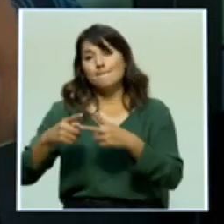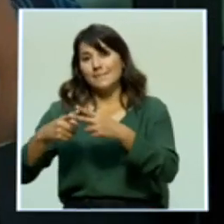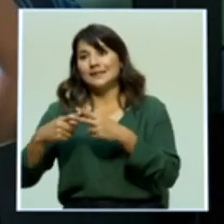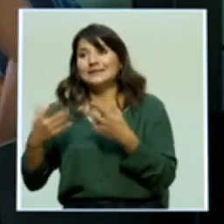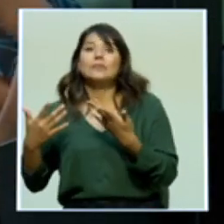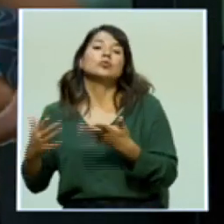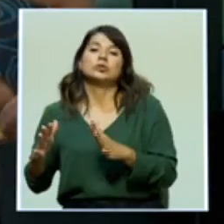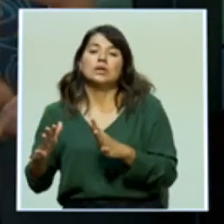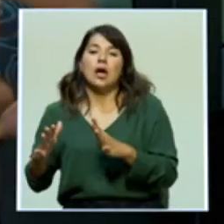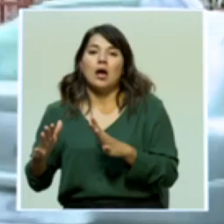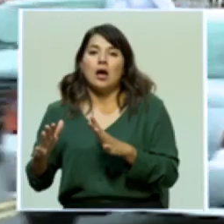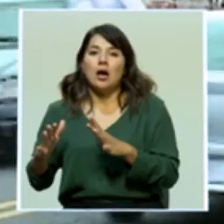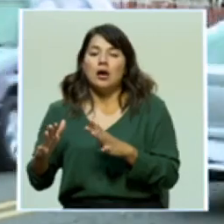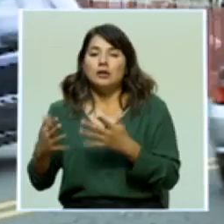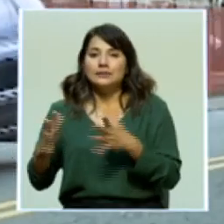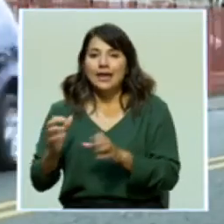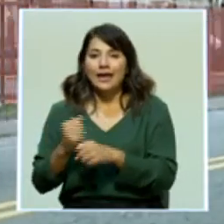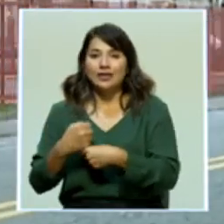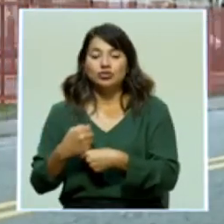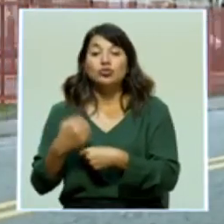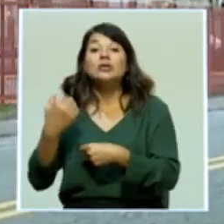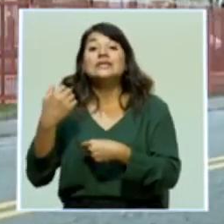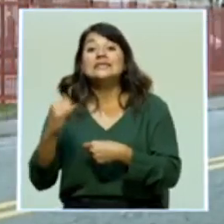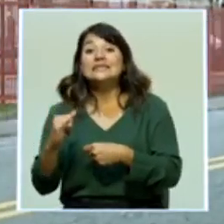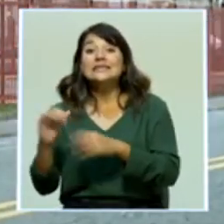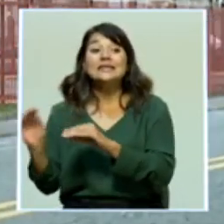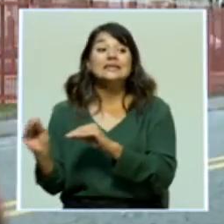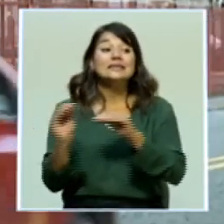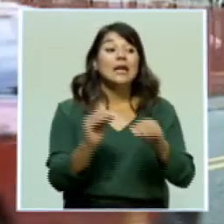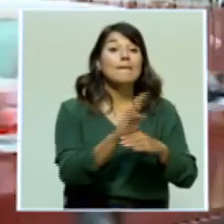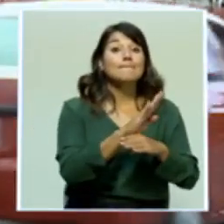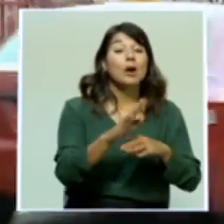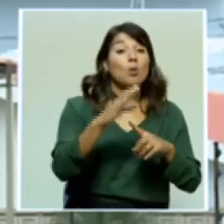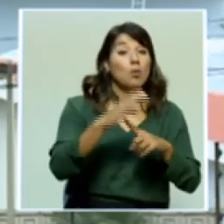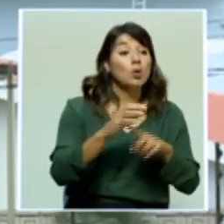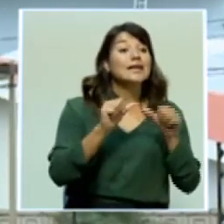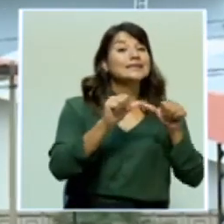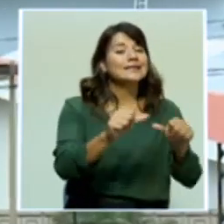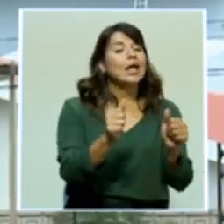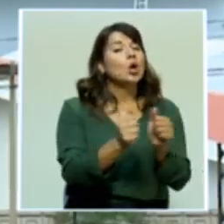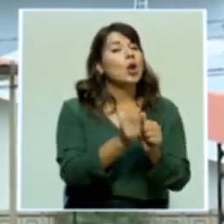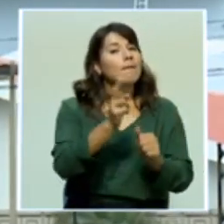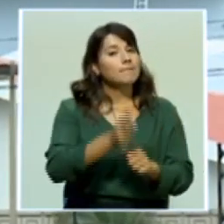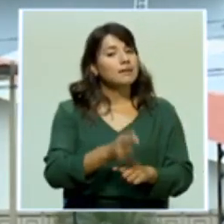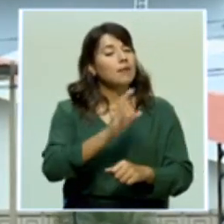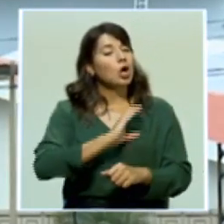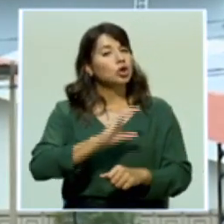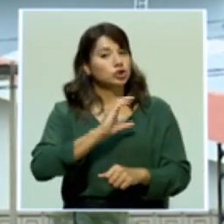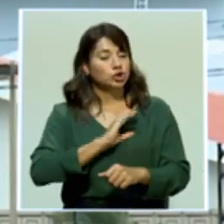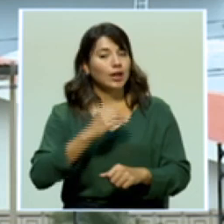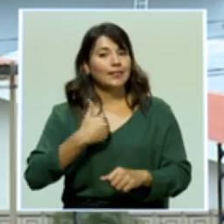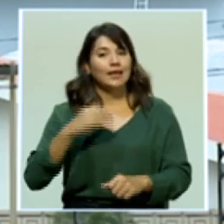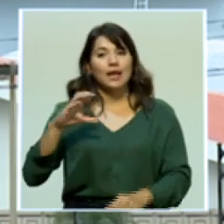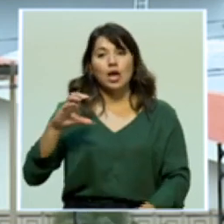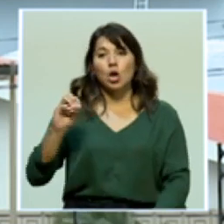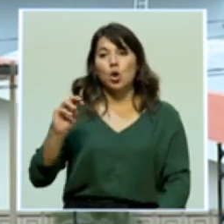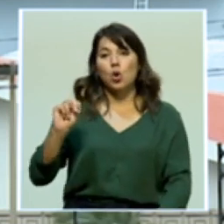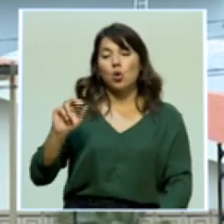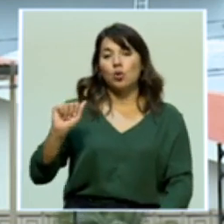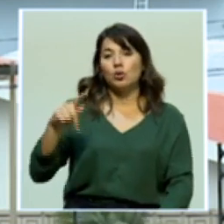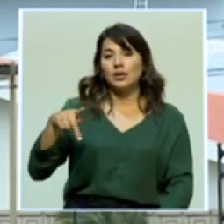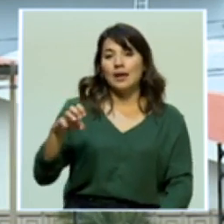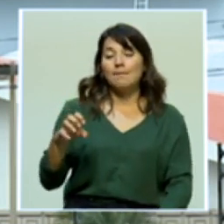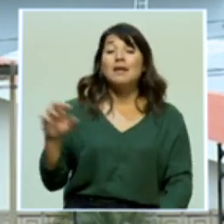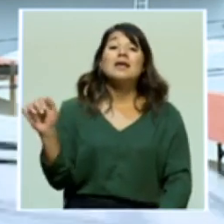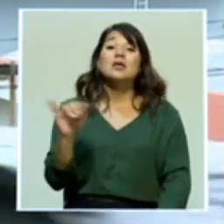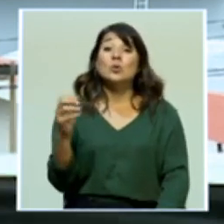aunque pasen a manos del Banco Popular, seguirán con las mismas condiciones de CONAPE. El cambio también dejará beneficios por fuera para quienes